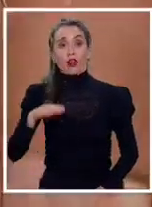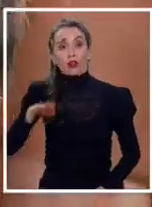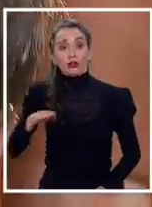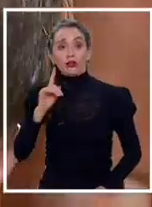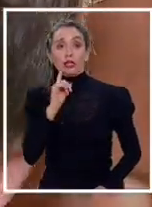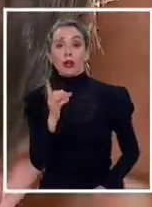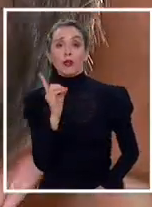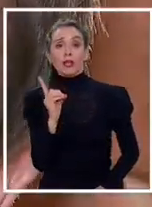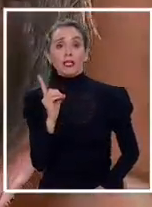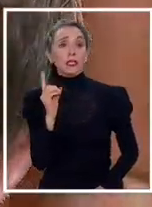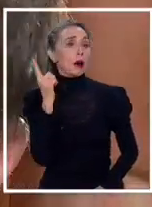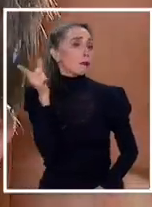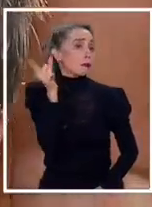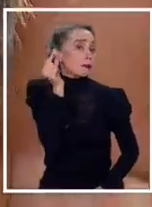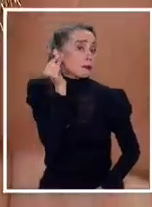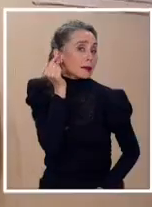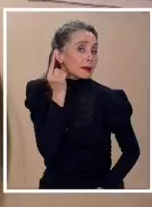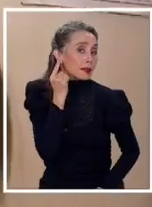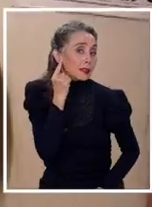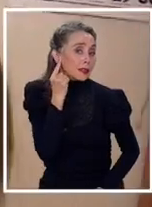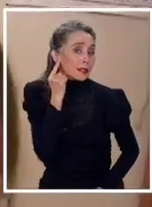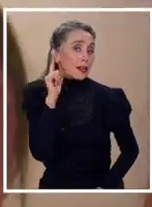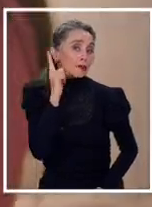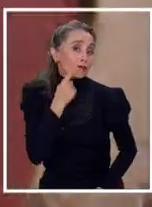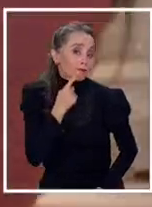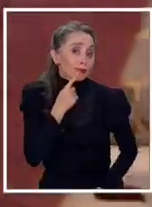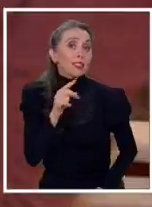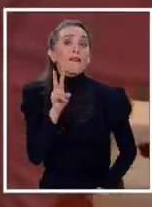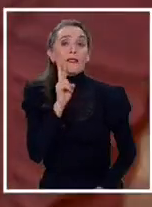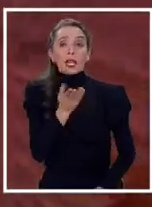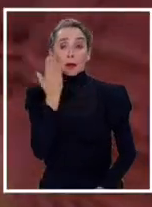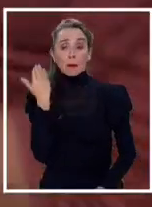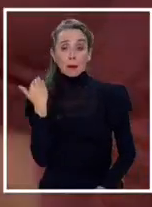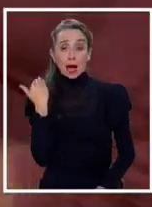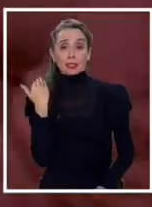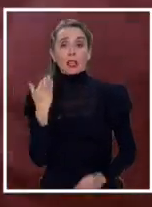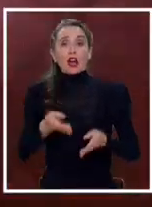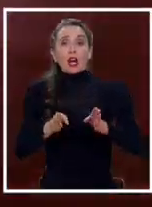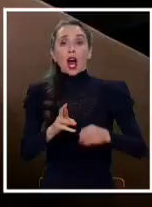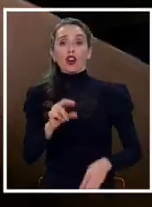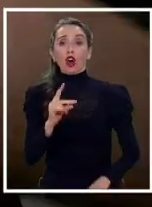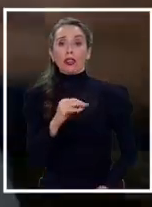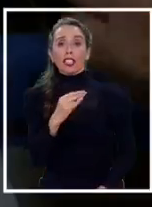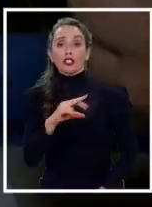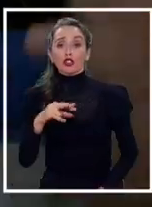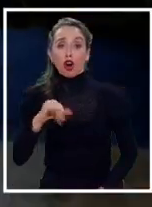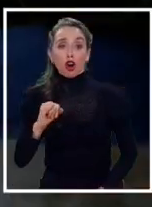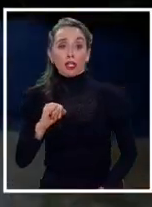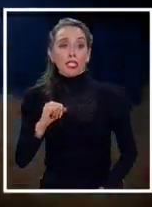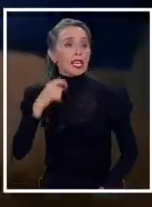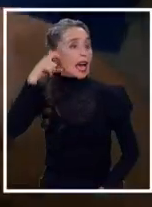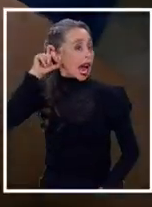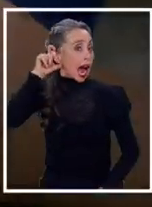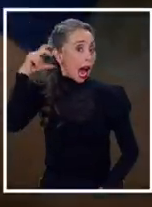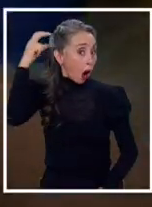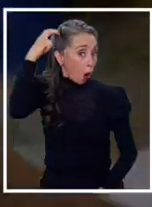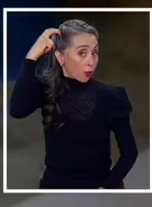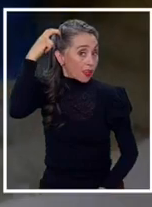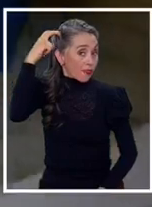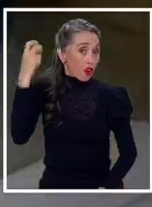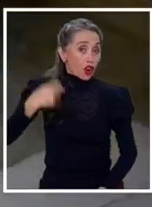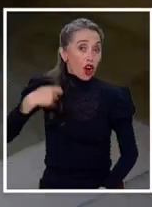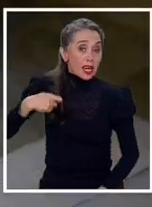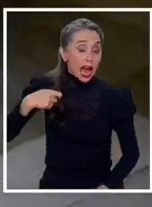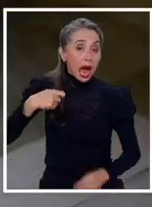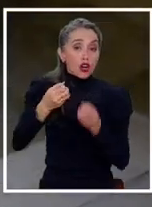con discapacidad auditiva. Lo más lamentable es que el viernes pasado en el sector de Rondisoni perdieron un costoso audífono que es parte